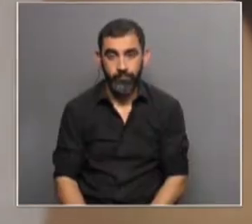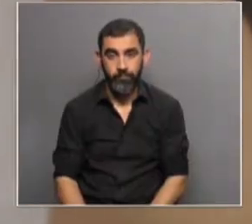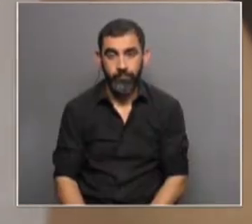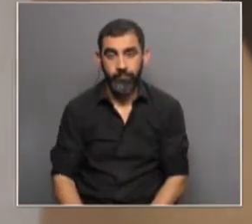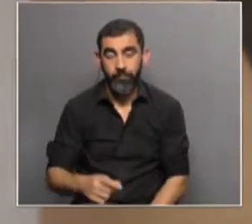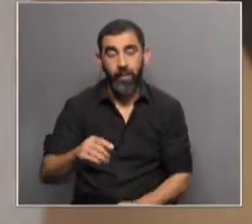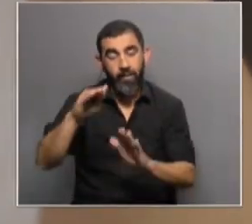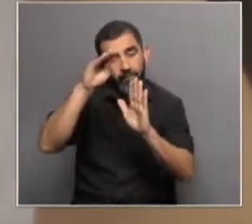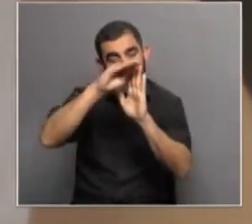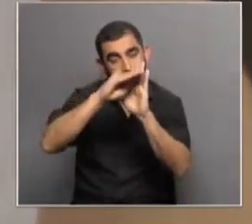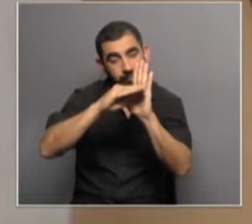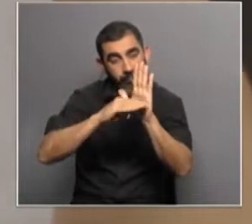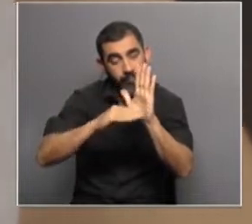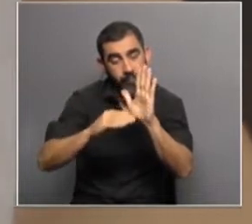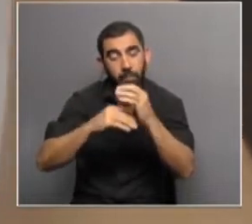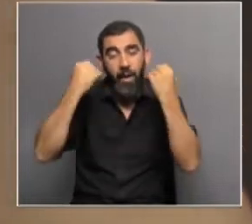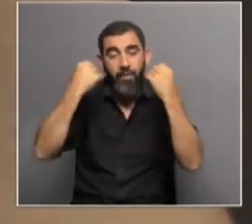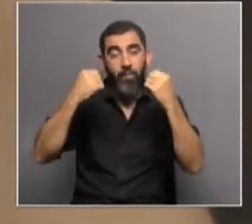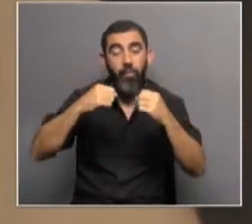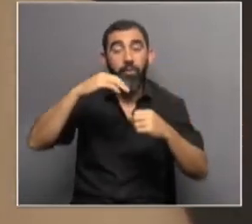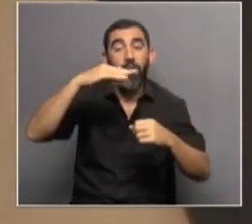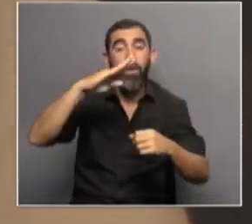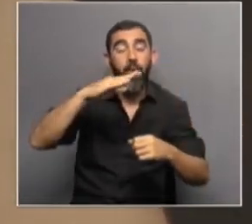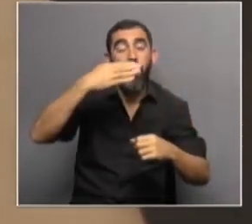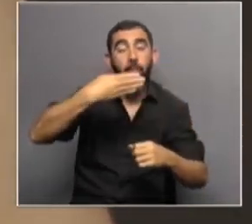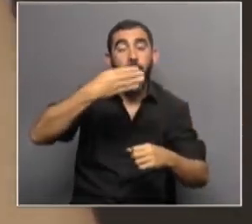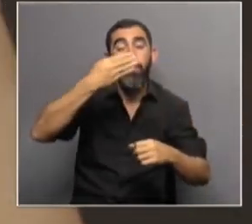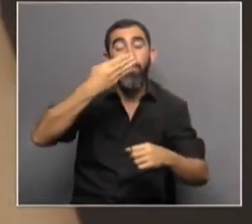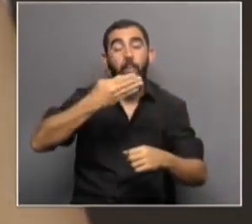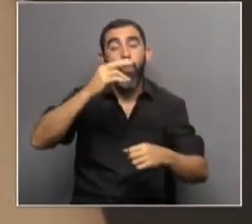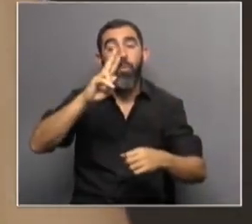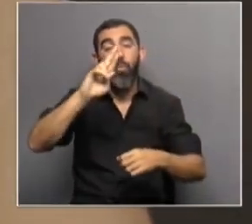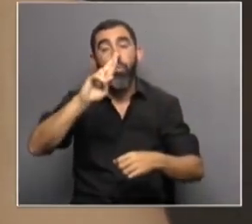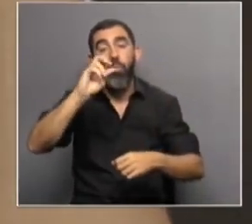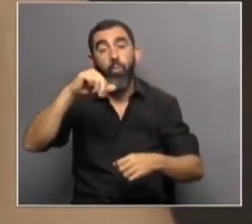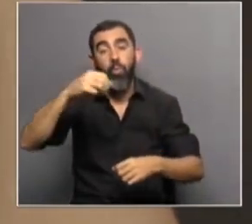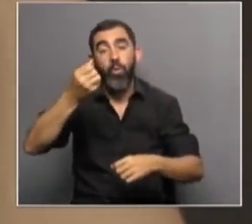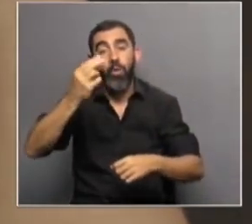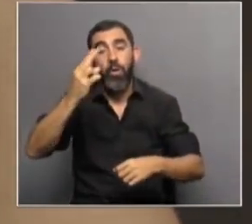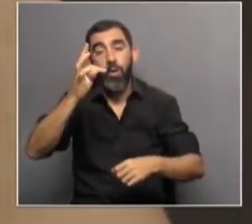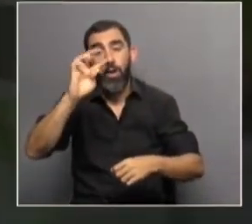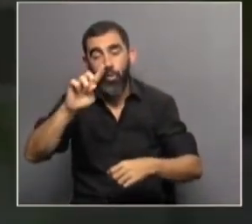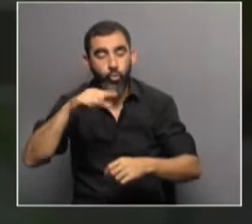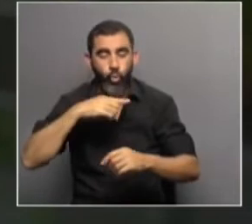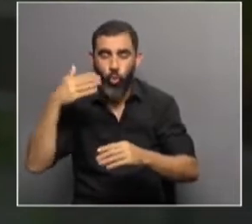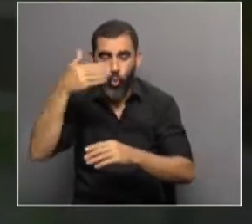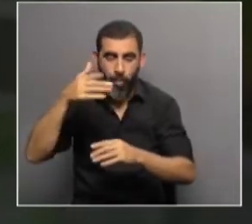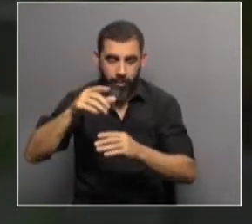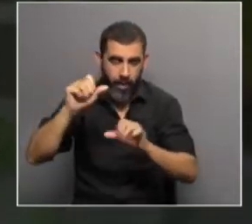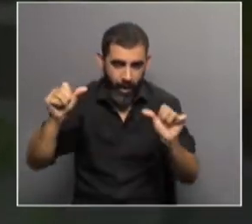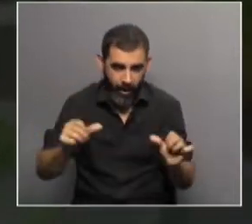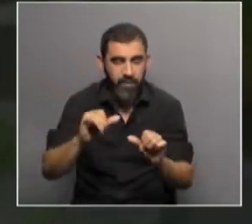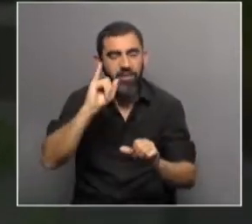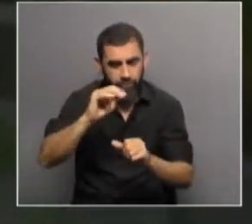El inventario de Bernal para deportistas, que fue elaborado por Enrique Garcés de los Fallos, yo no tuve participación en esa elaboración, yo lo uso